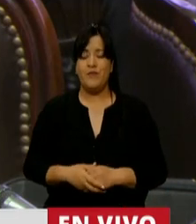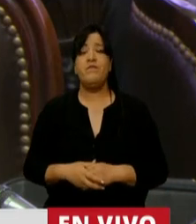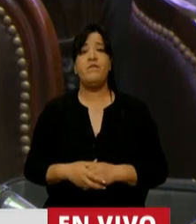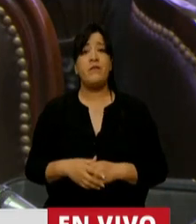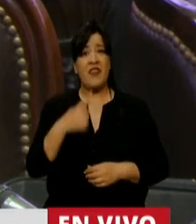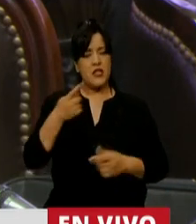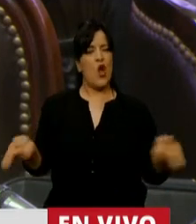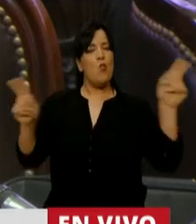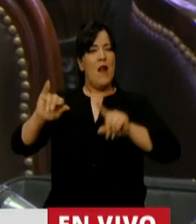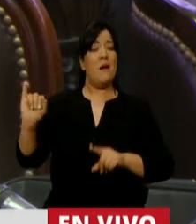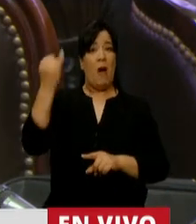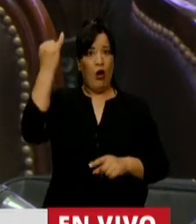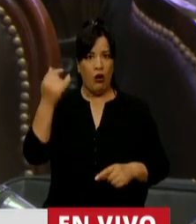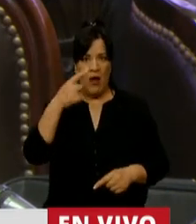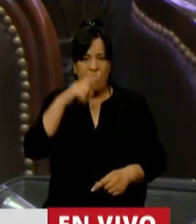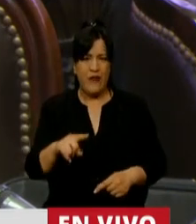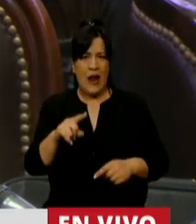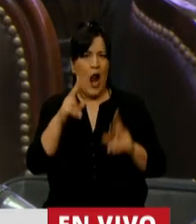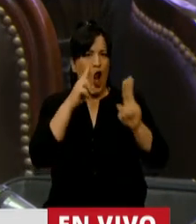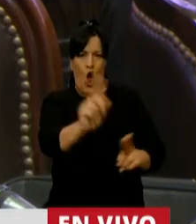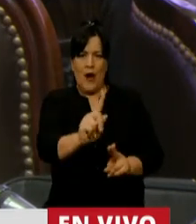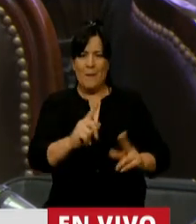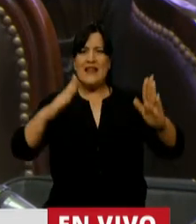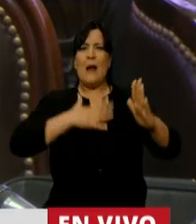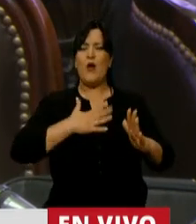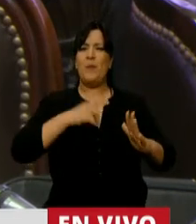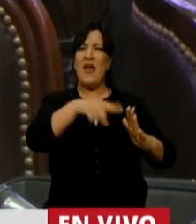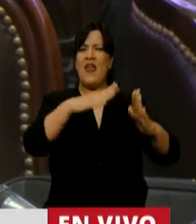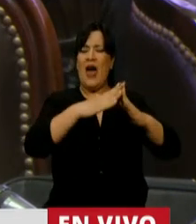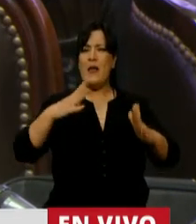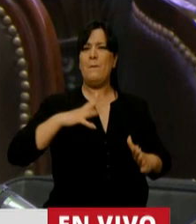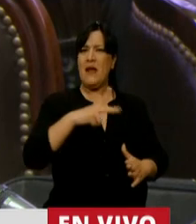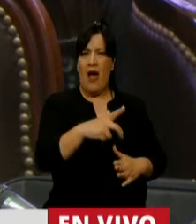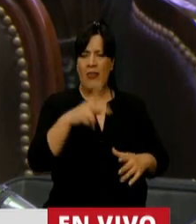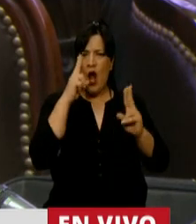Volvieron mejores para no respetar la propiedad privada y avalar las usurpaciones.